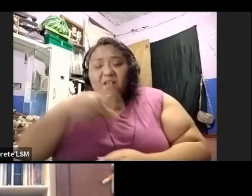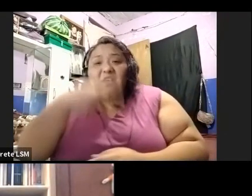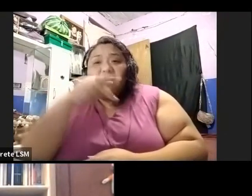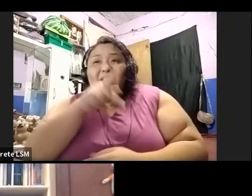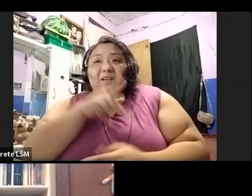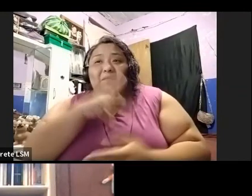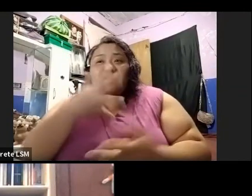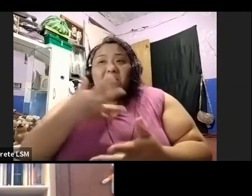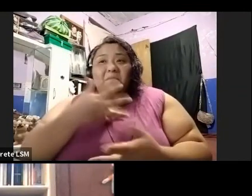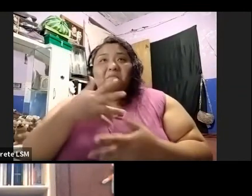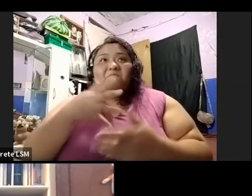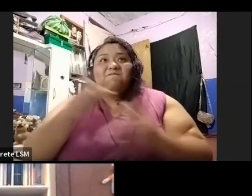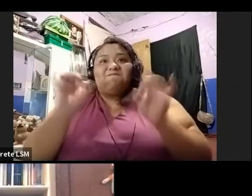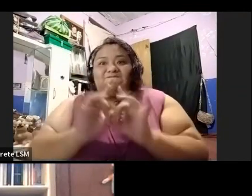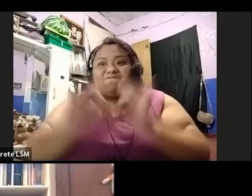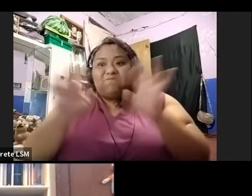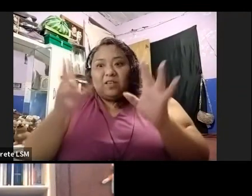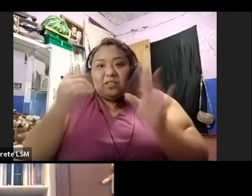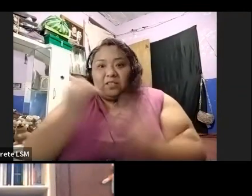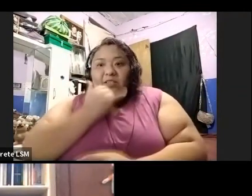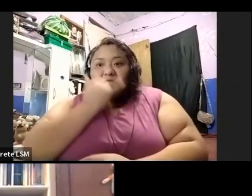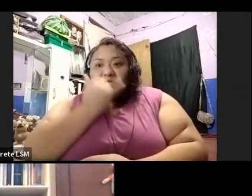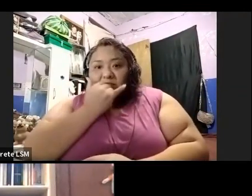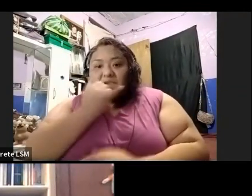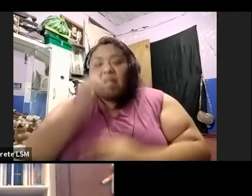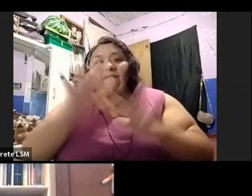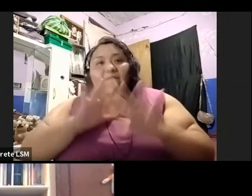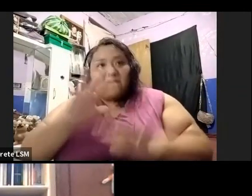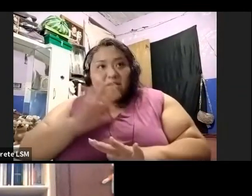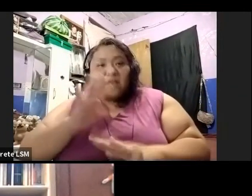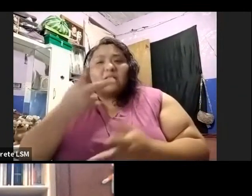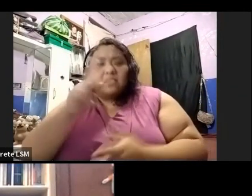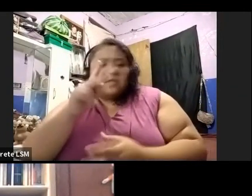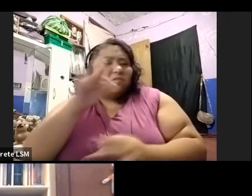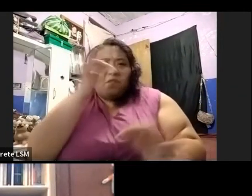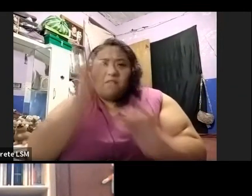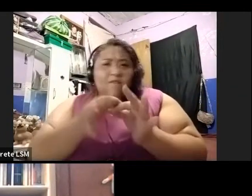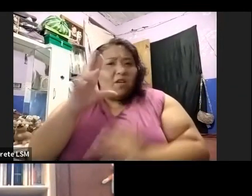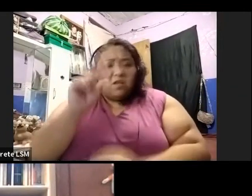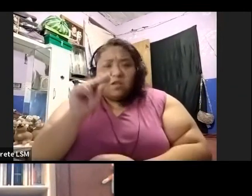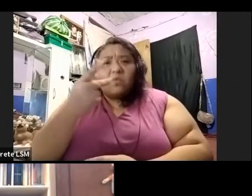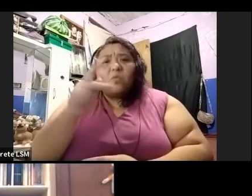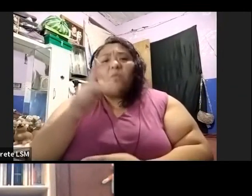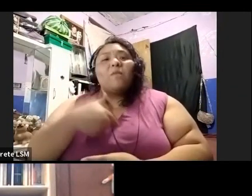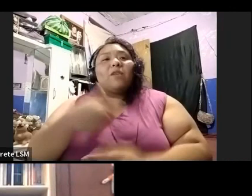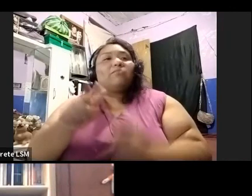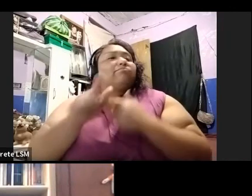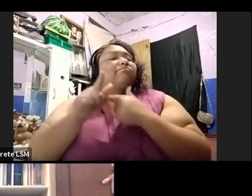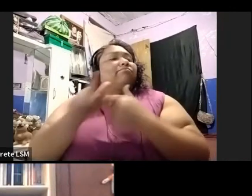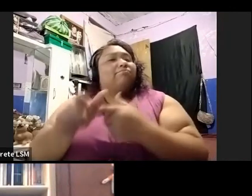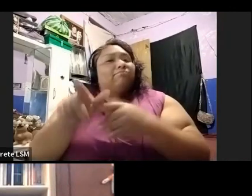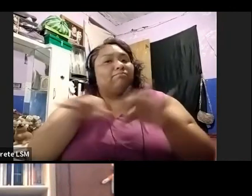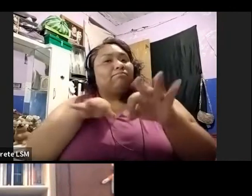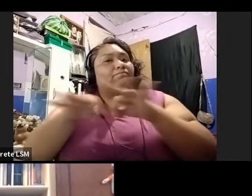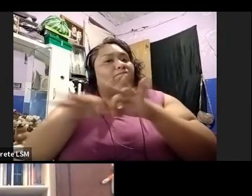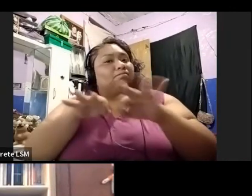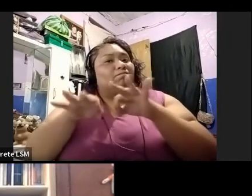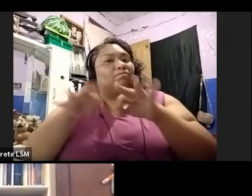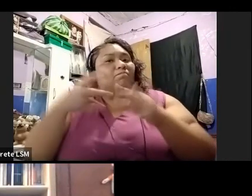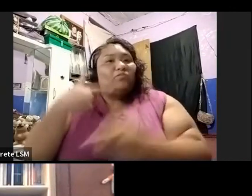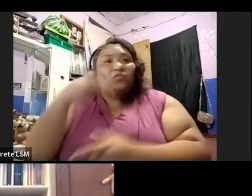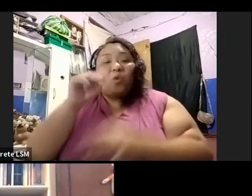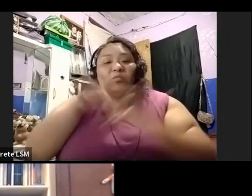repente sí cometo errores como todos porque no soy perfecta. Sin embargo, sí trabajo, no trabajo en ser